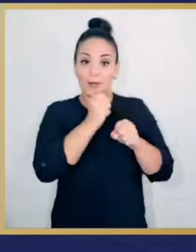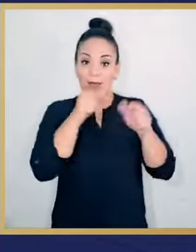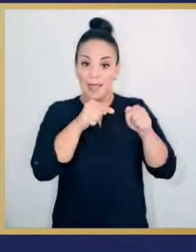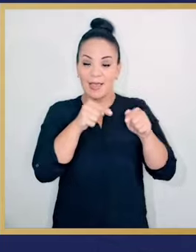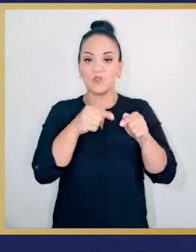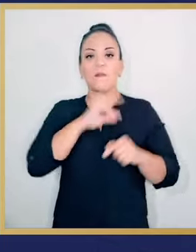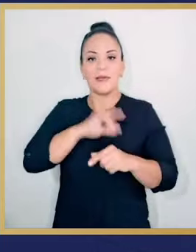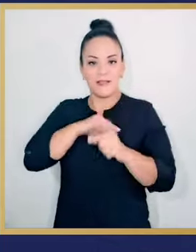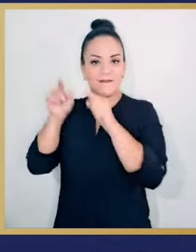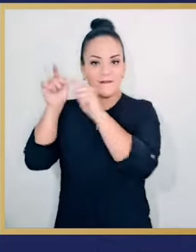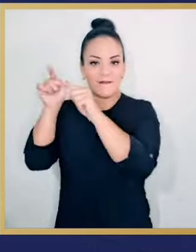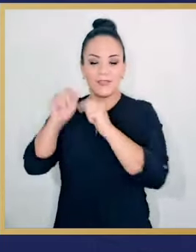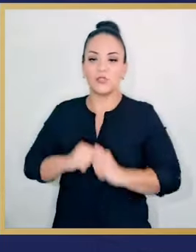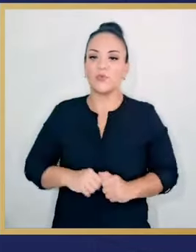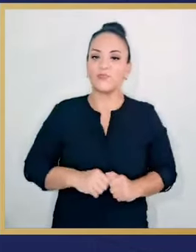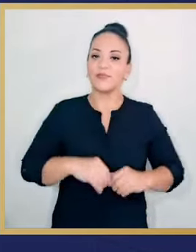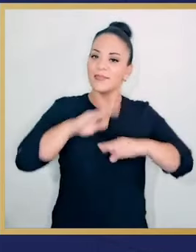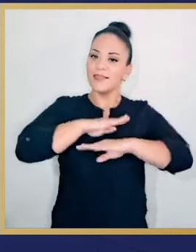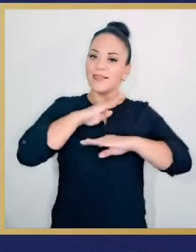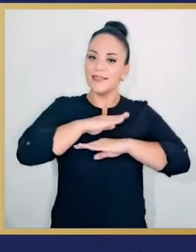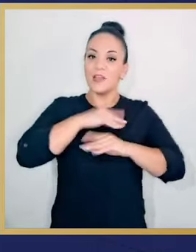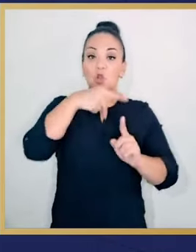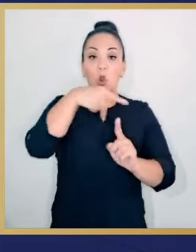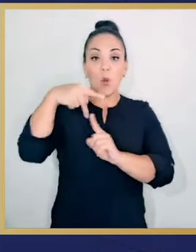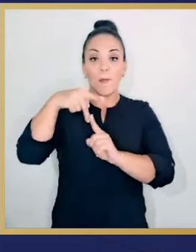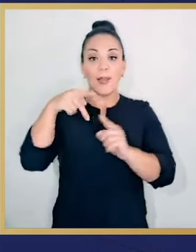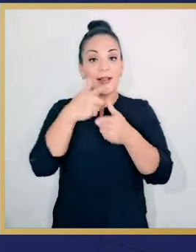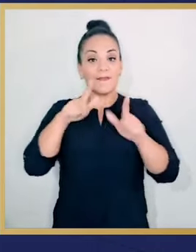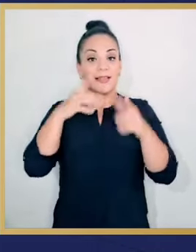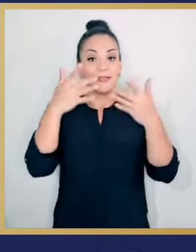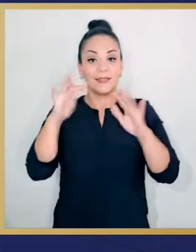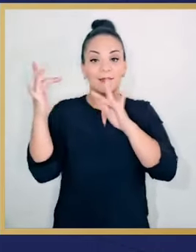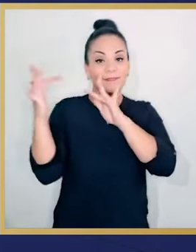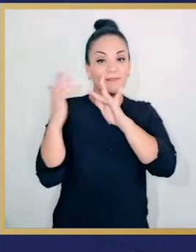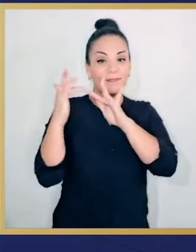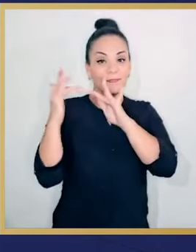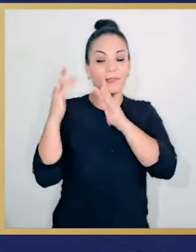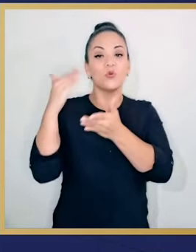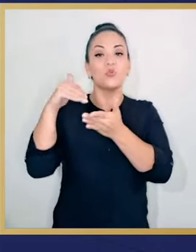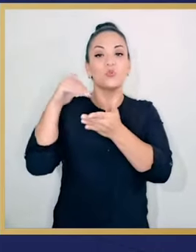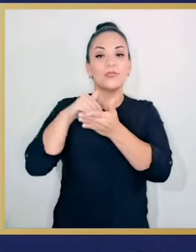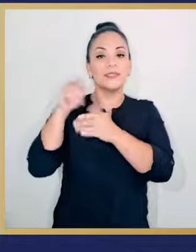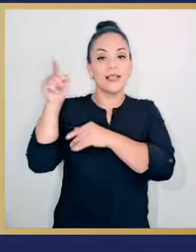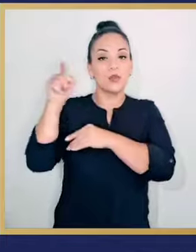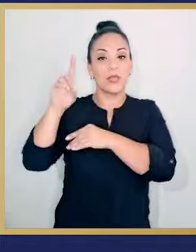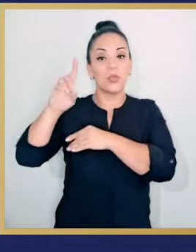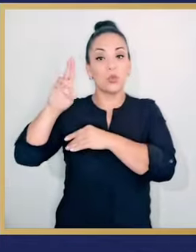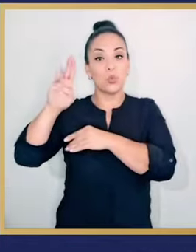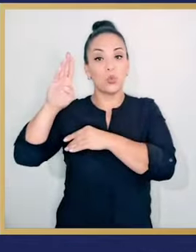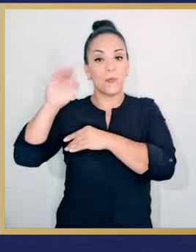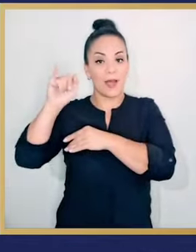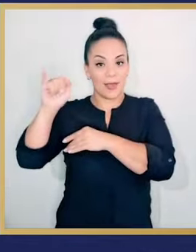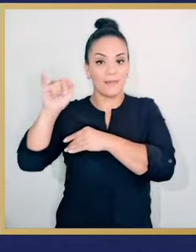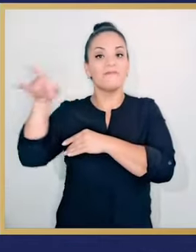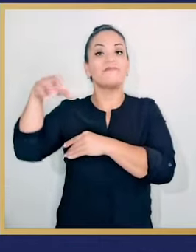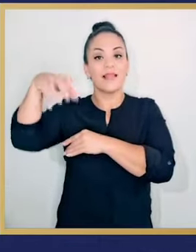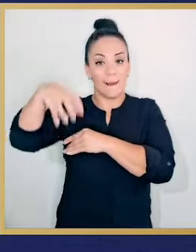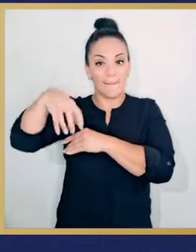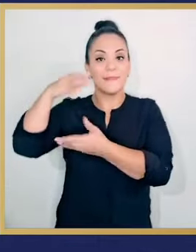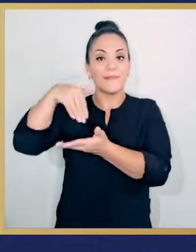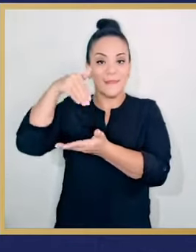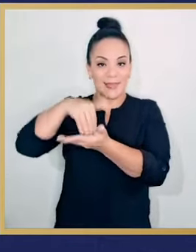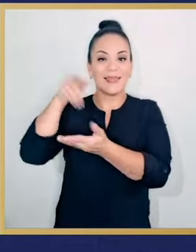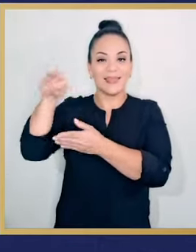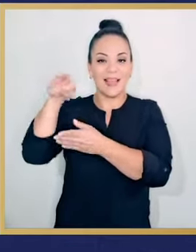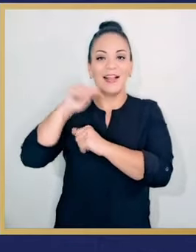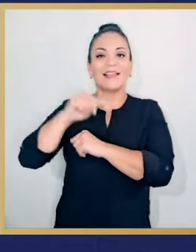costarán de los beneficios de este acuerdo. Nos complace saber que Copa Libertad ya se puso en contacto con un centro de distribución en Dubái,